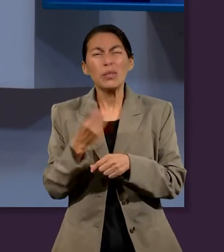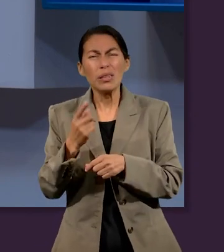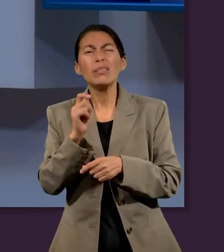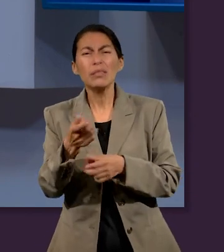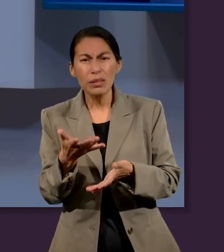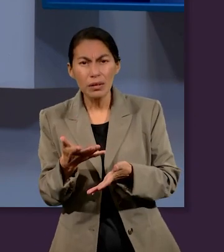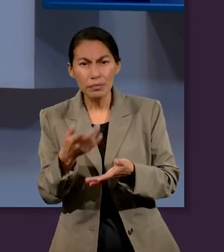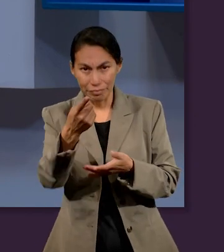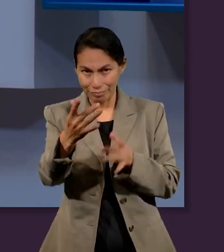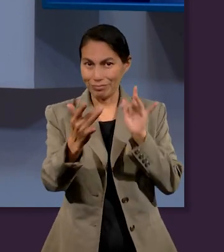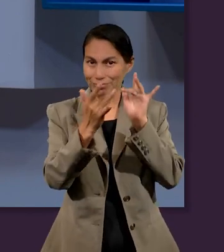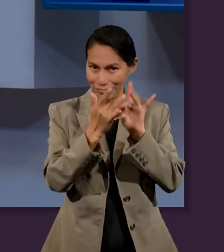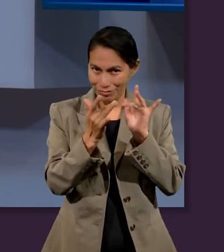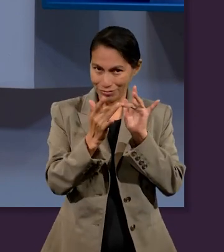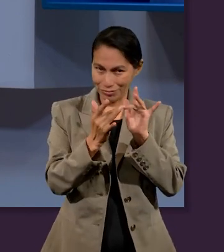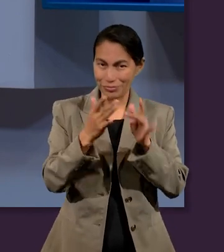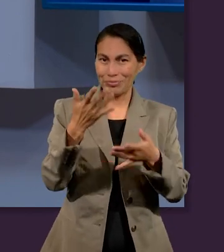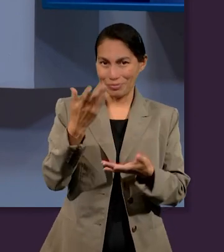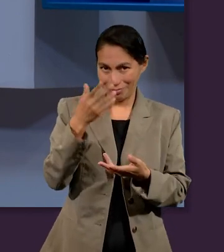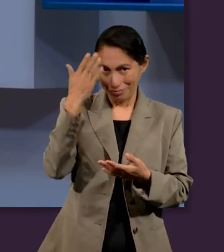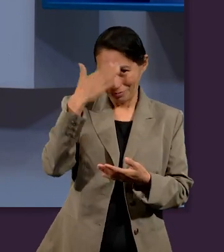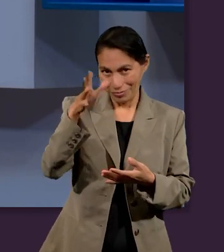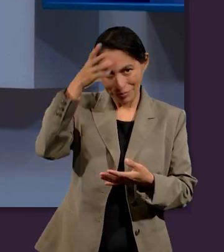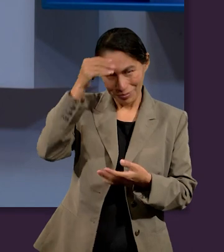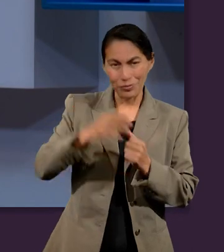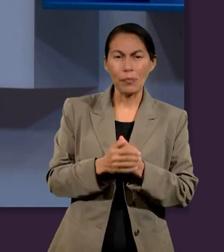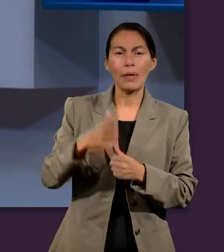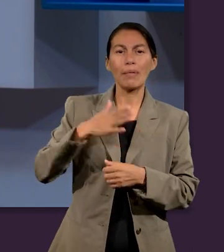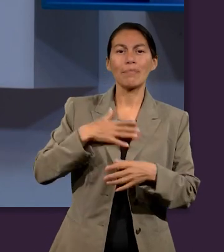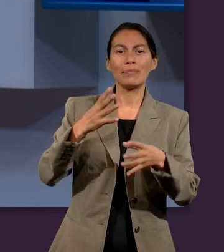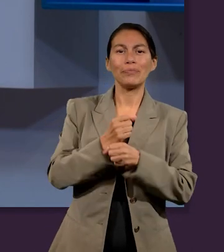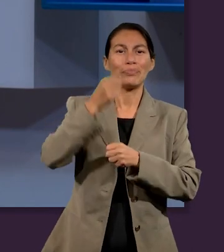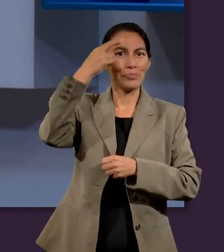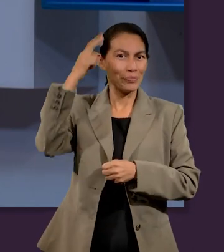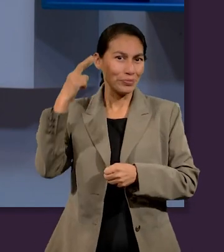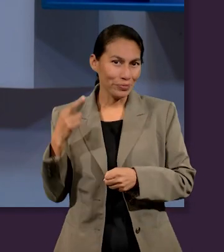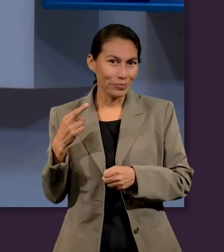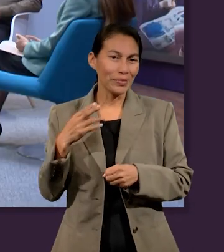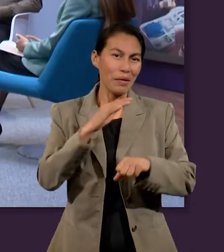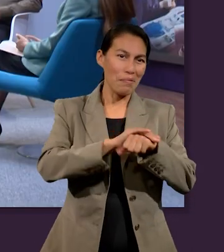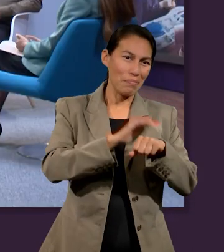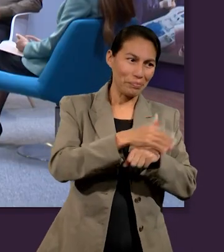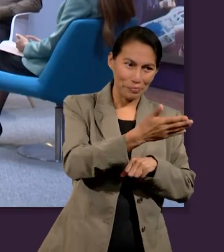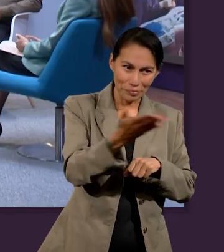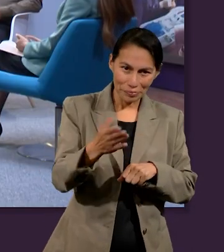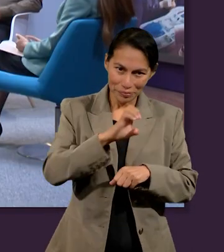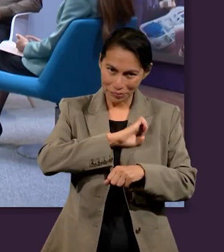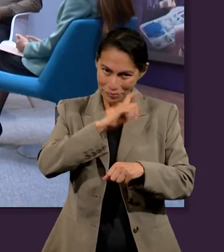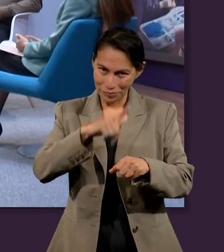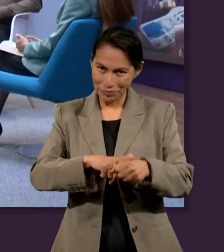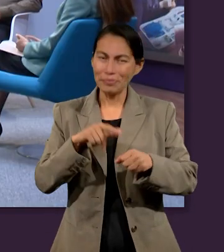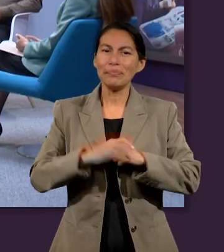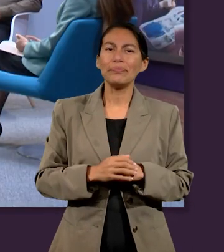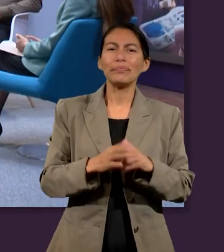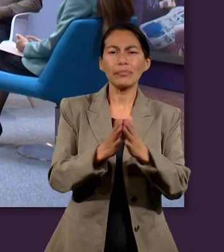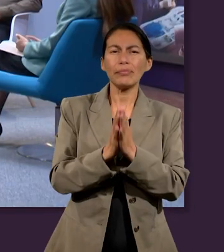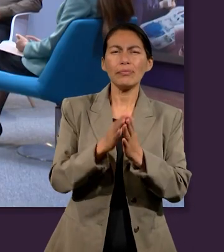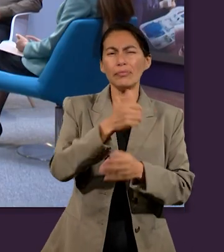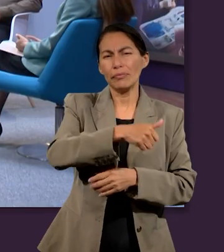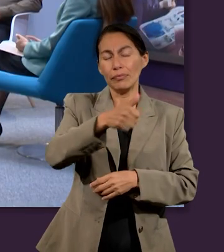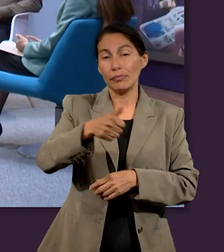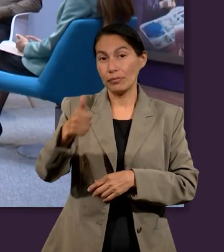Quédate con nosotros para descubrirlo. Mi nombre es Ruth Badilla y me acompañan unos amigos especiales que los voy a pedir que se